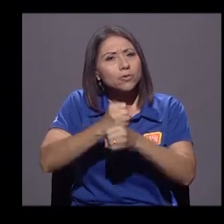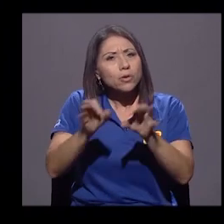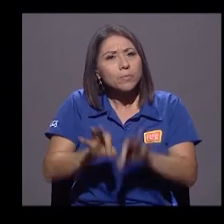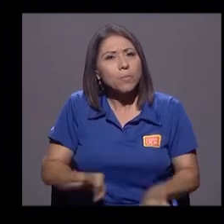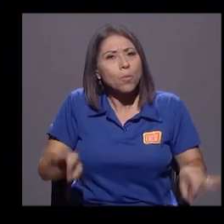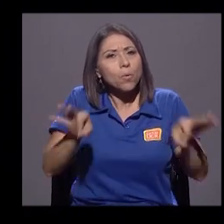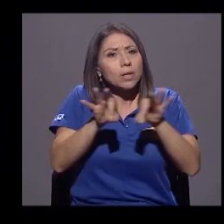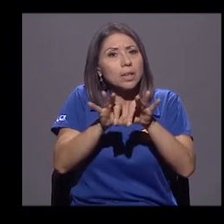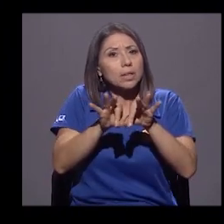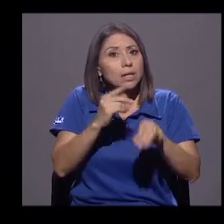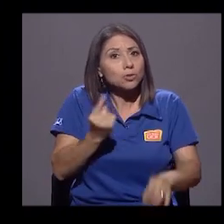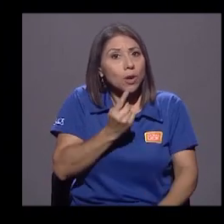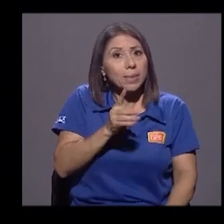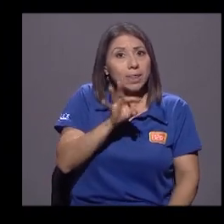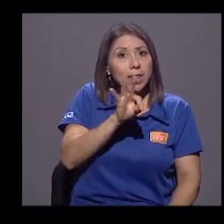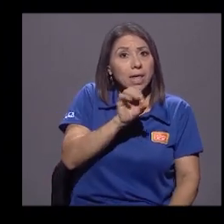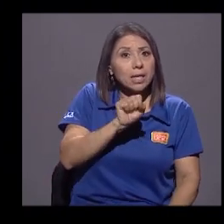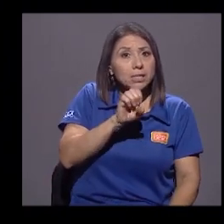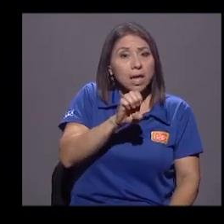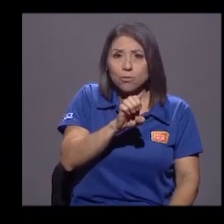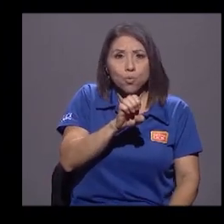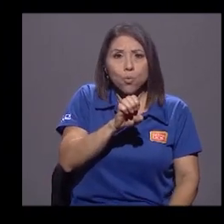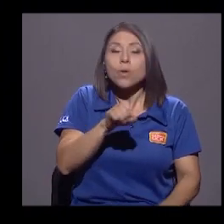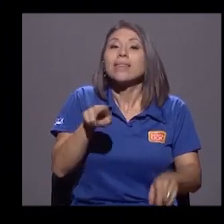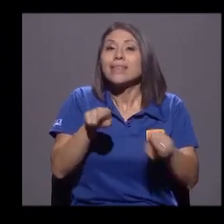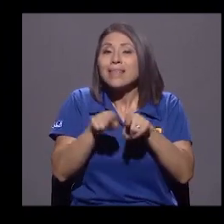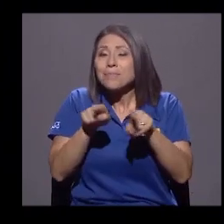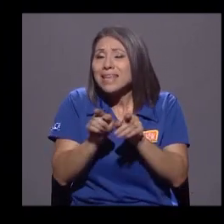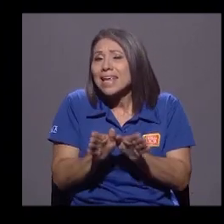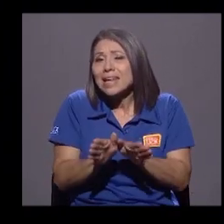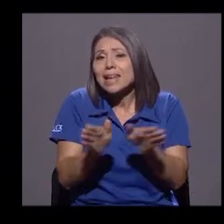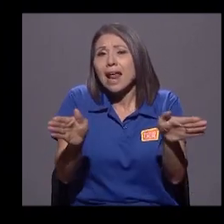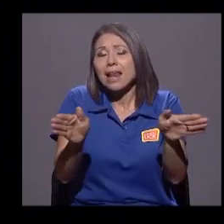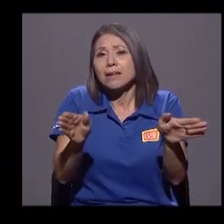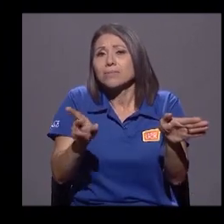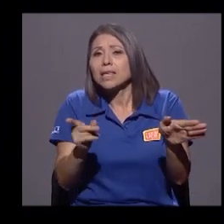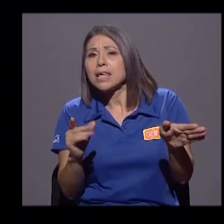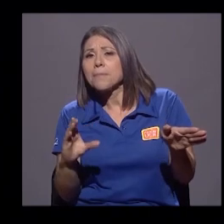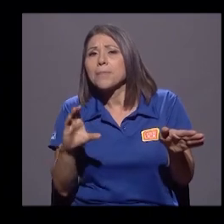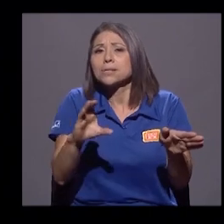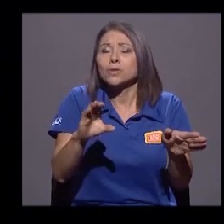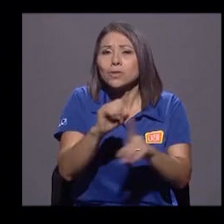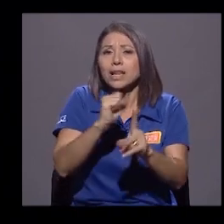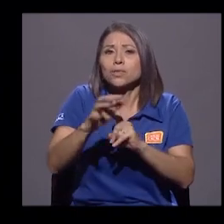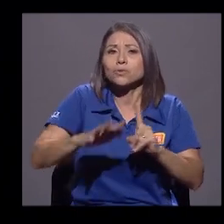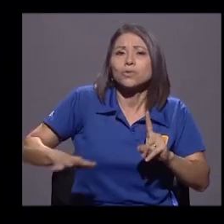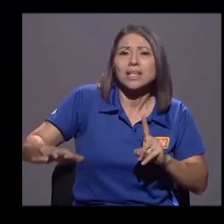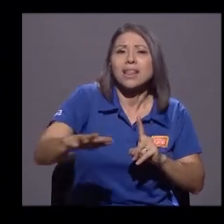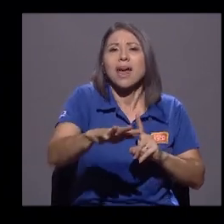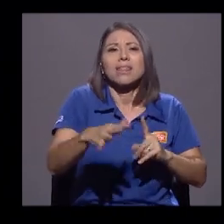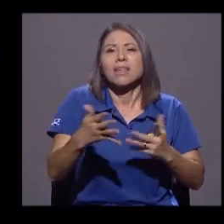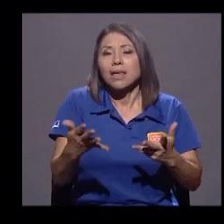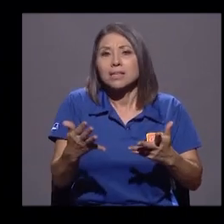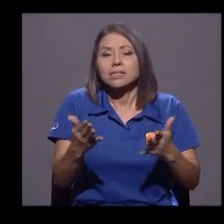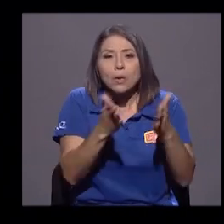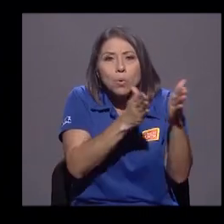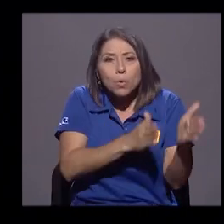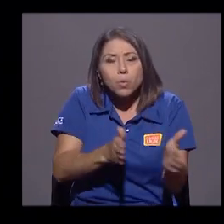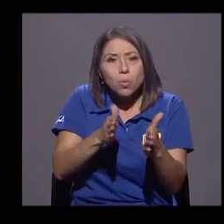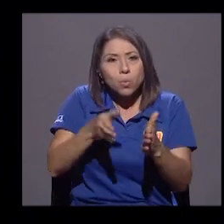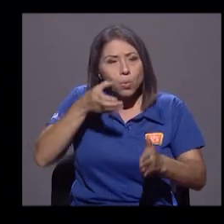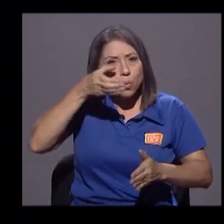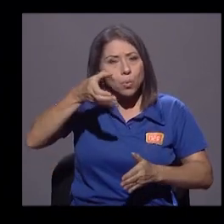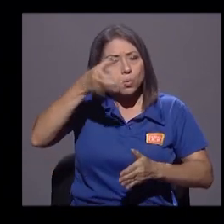Supremo de Elecciones, sino en general una inversión de la sociedad en los próximos años va a ser en eso, en formación de cultura